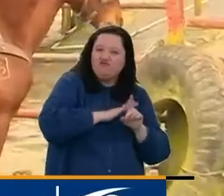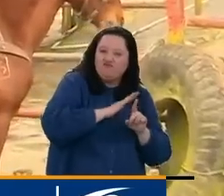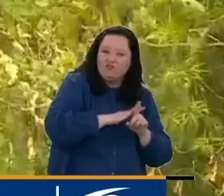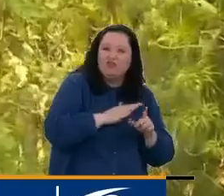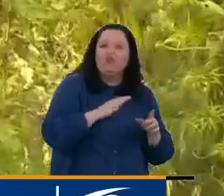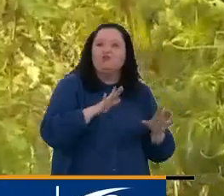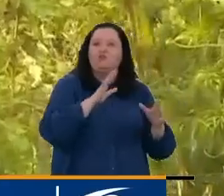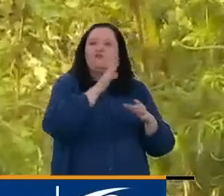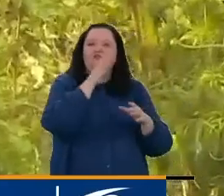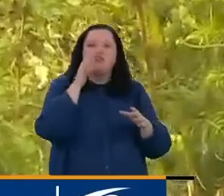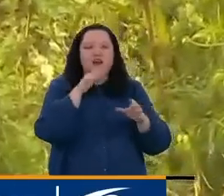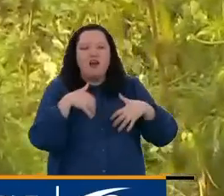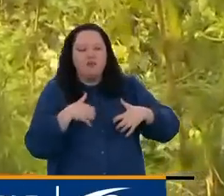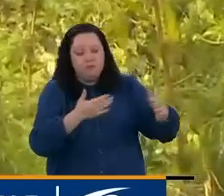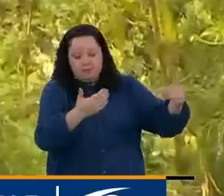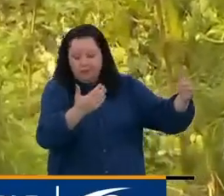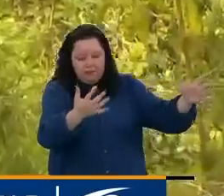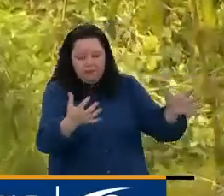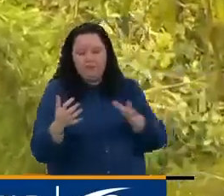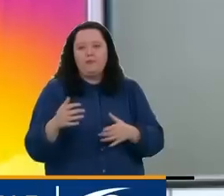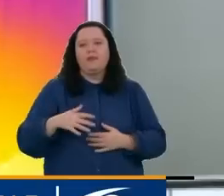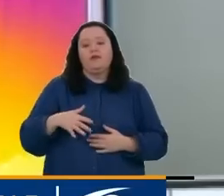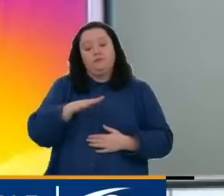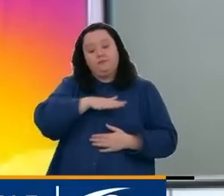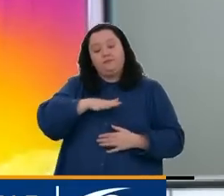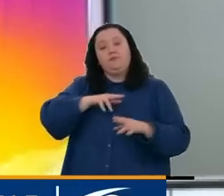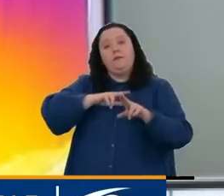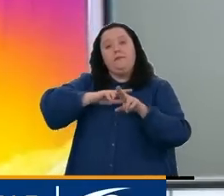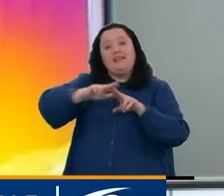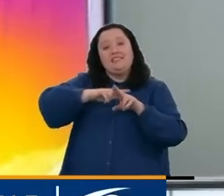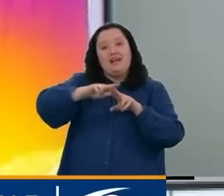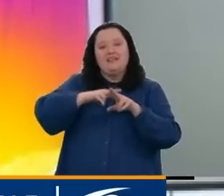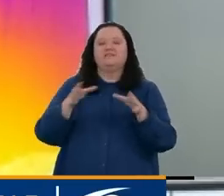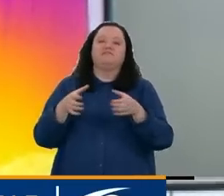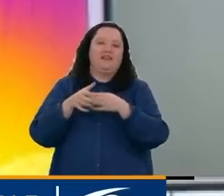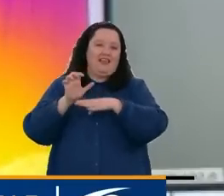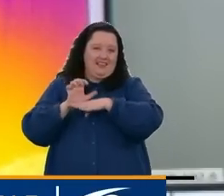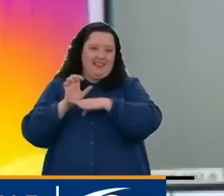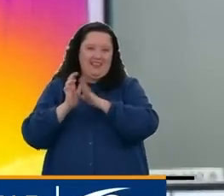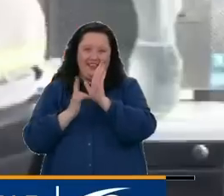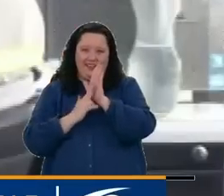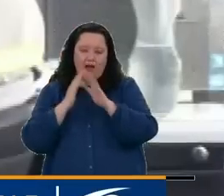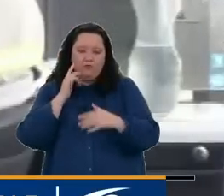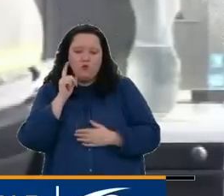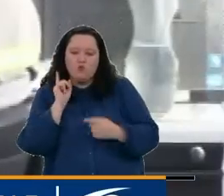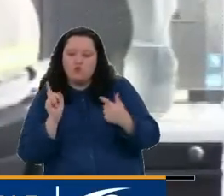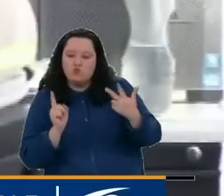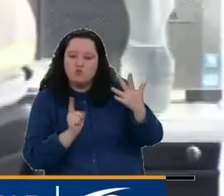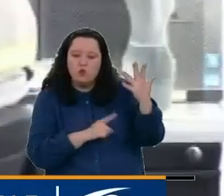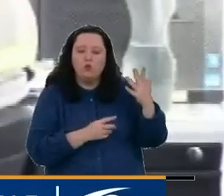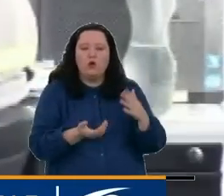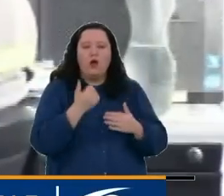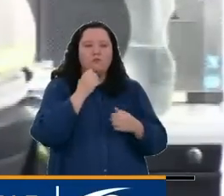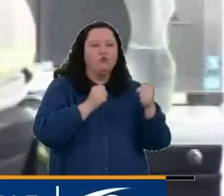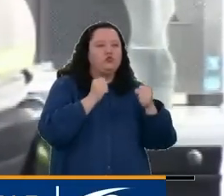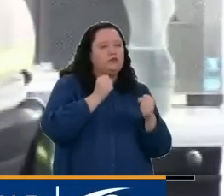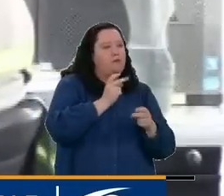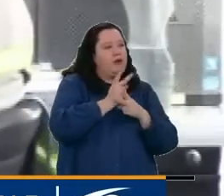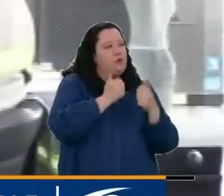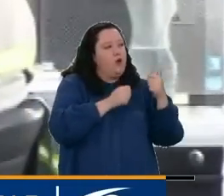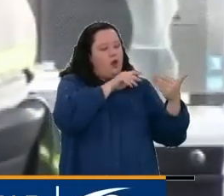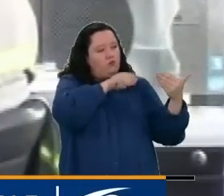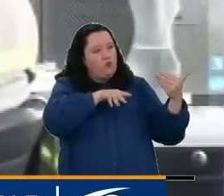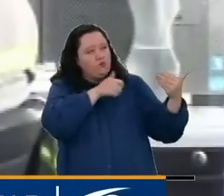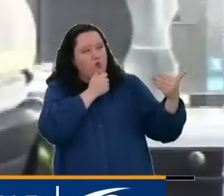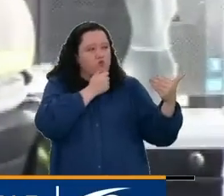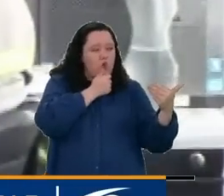animalitos de las granjas. En Manizales, la unidad de gestión del riesgo también hace los censos y la identificación de nuevas zonas de riesgo volcánico.